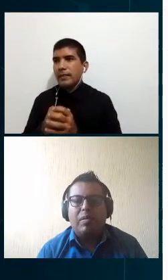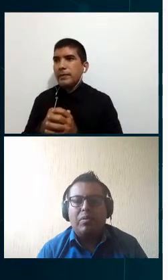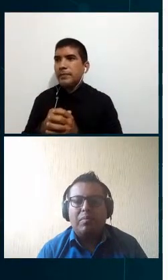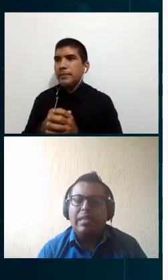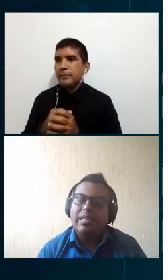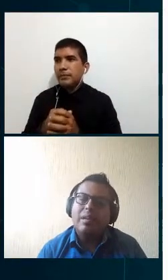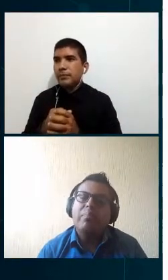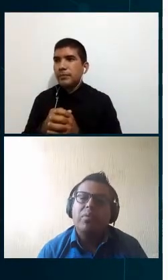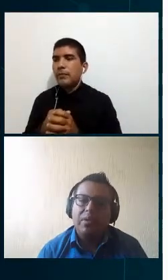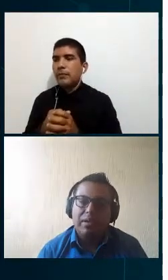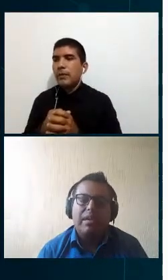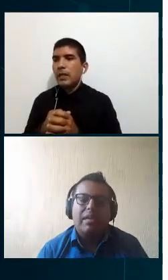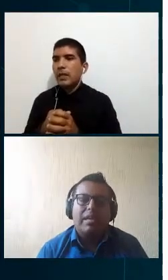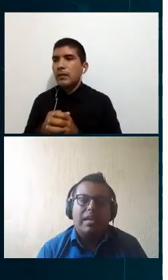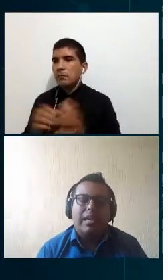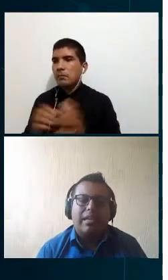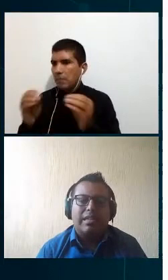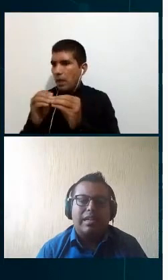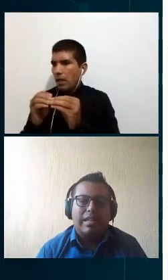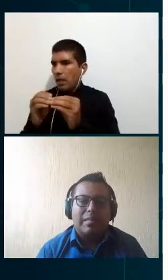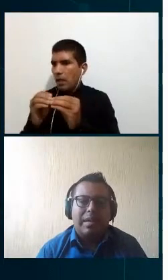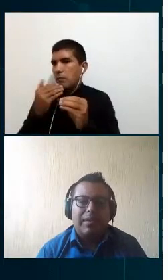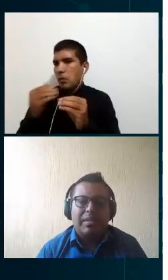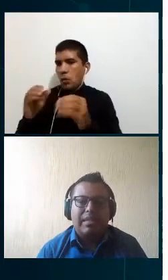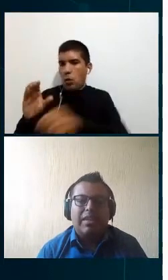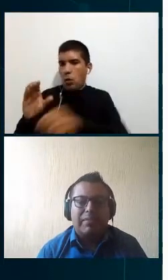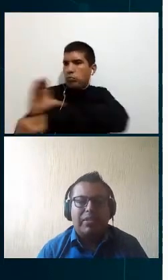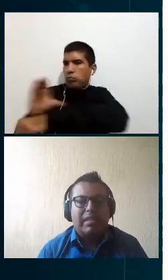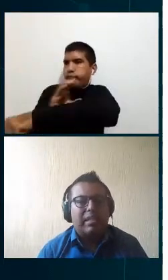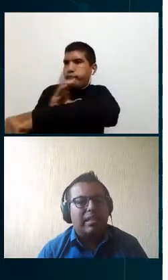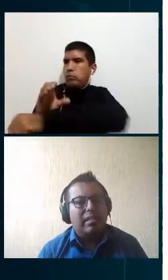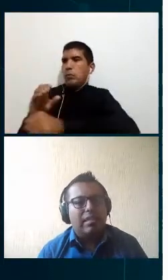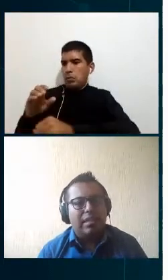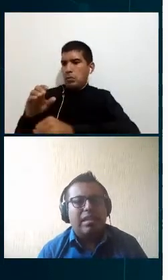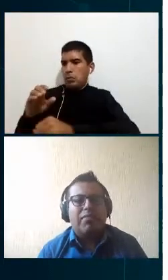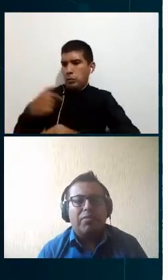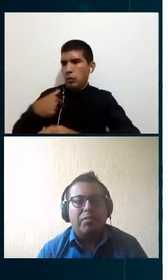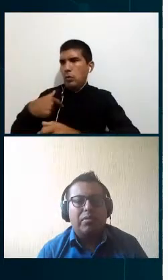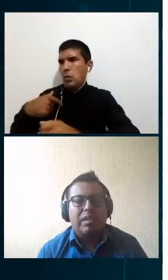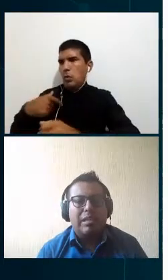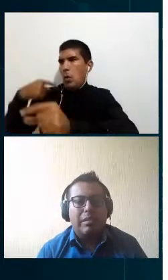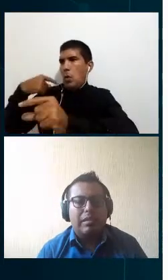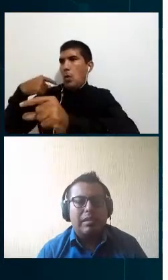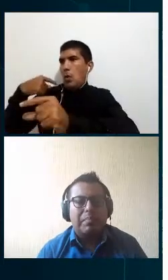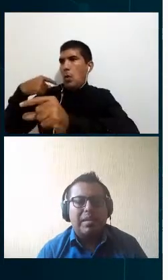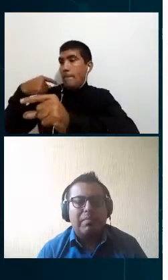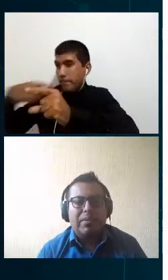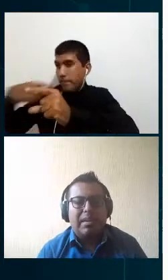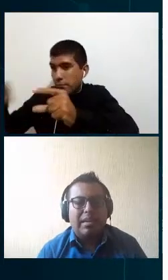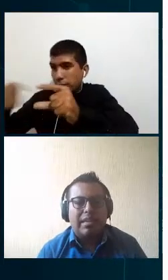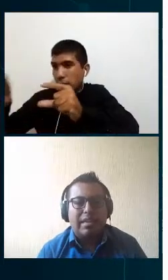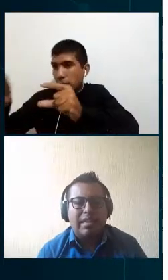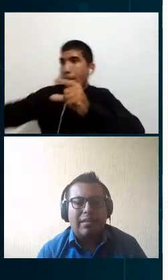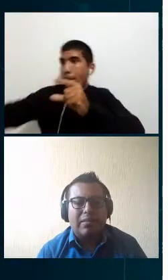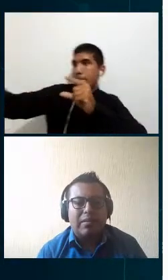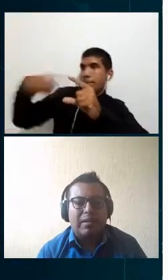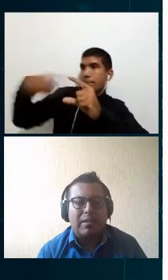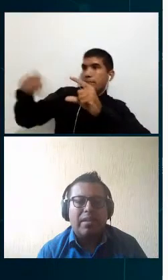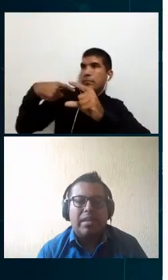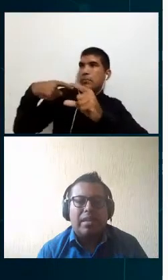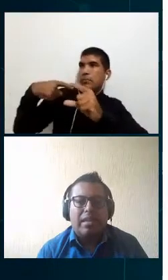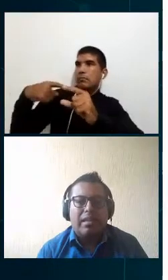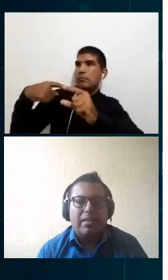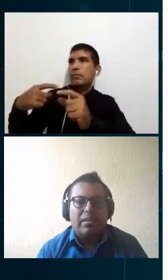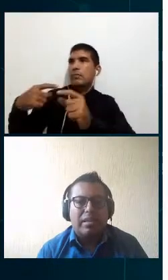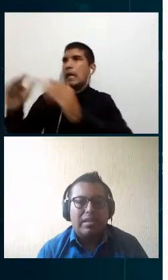de forma automática por la cantidad de medidores que íbamos a tener y que a futuro se esperan poder ir integrando